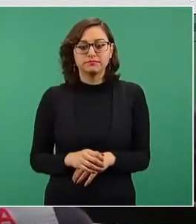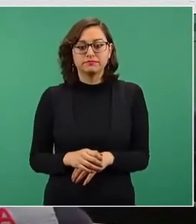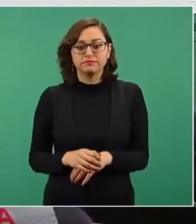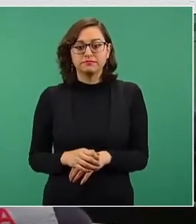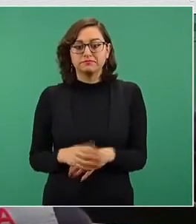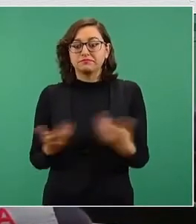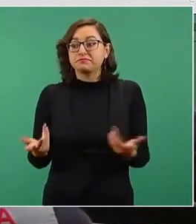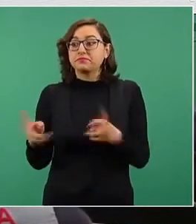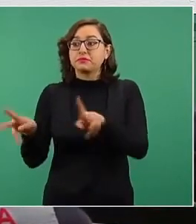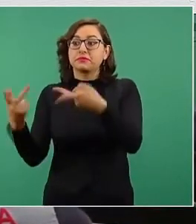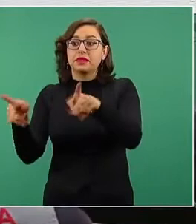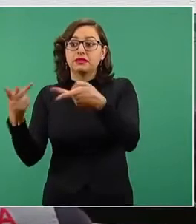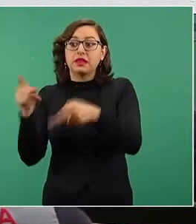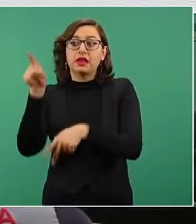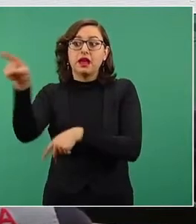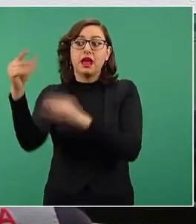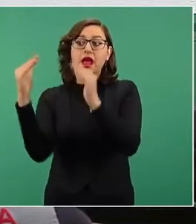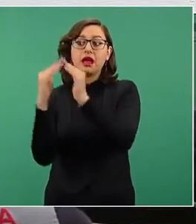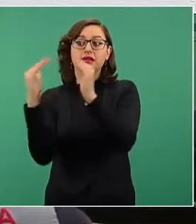A dos treinta y tres.